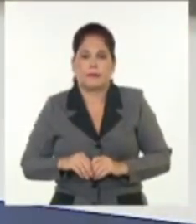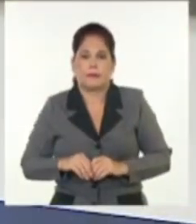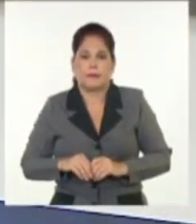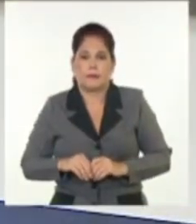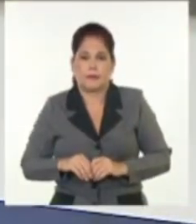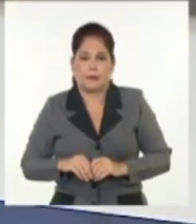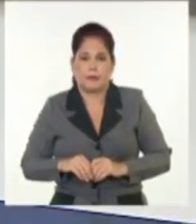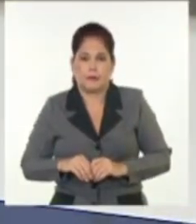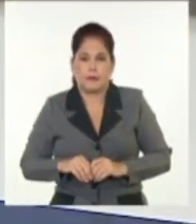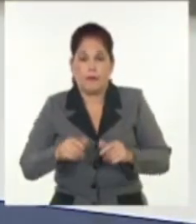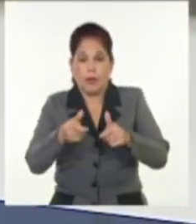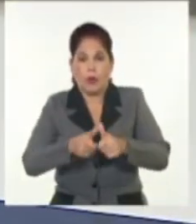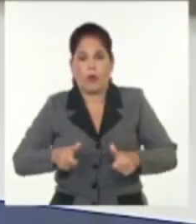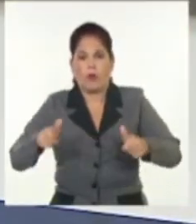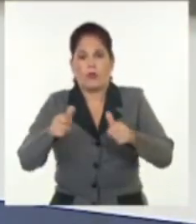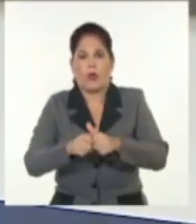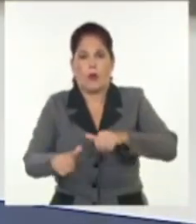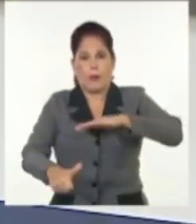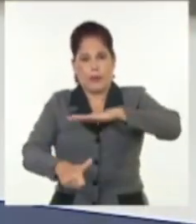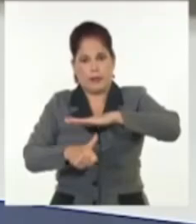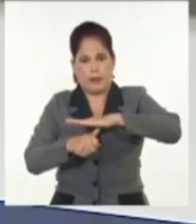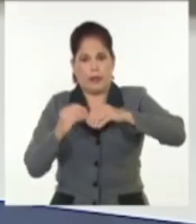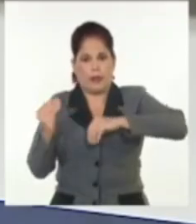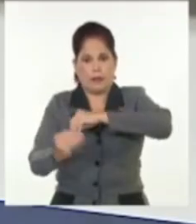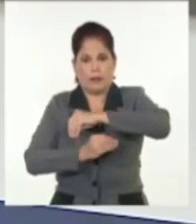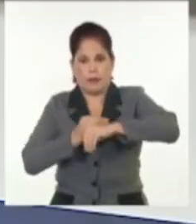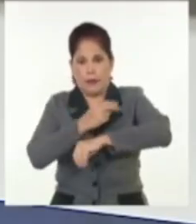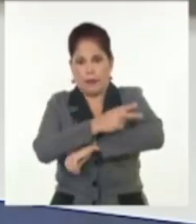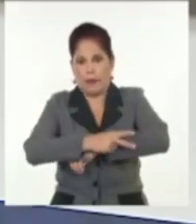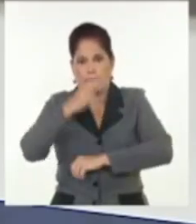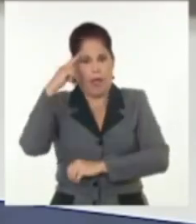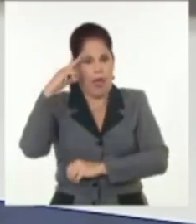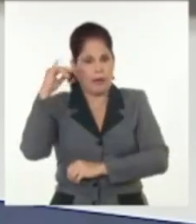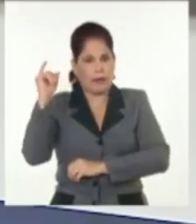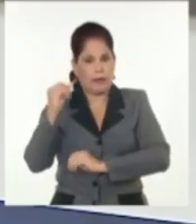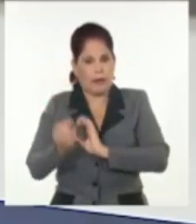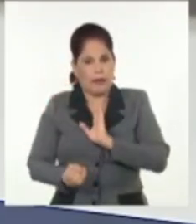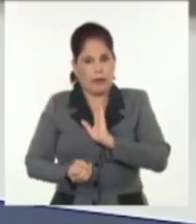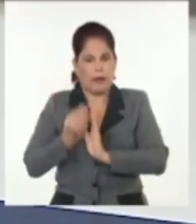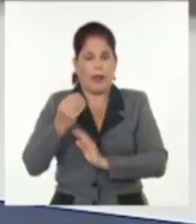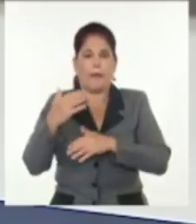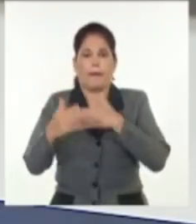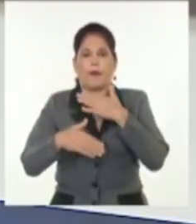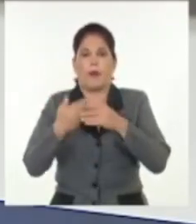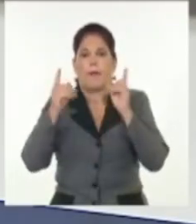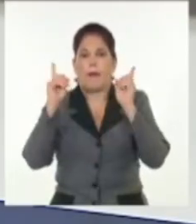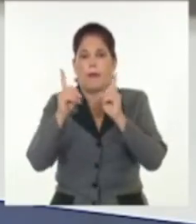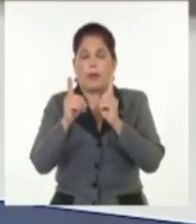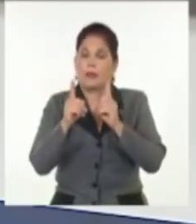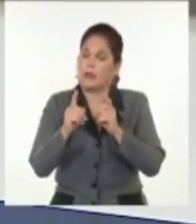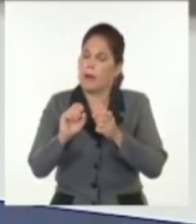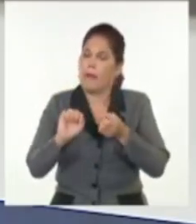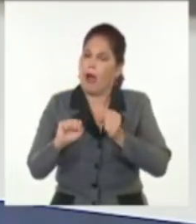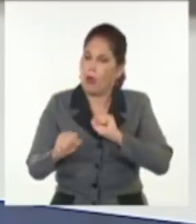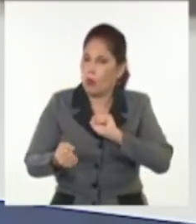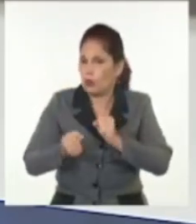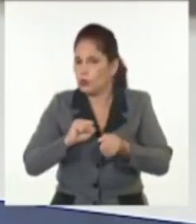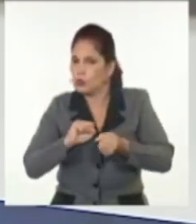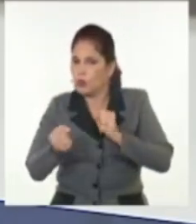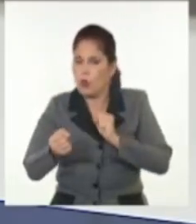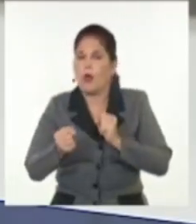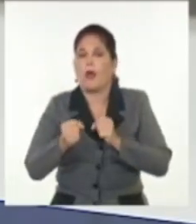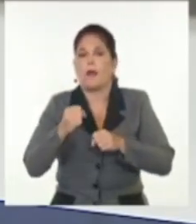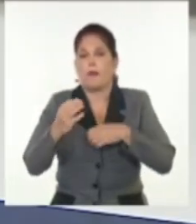Y el Consejo Presidencial de Transición en Haití es el órgano creado a raíz de la crisis política para enderezar el rumbo institucional